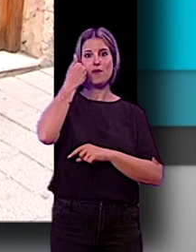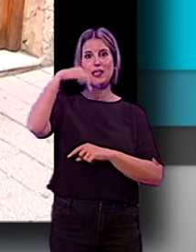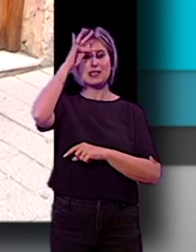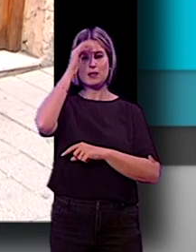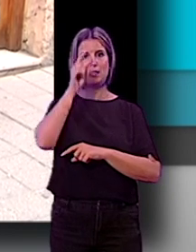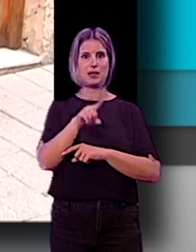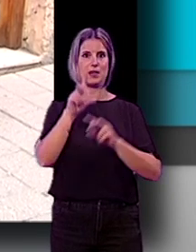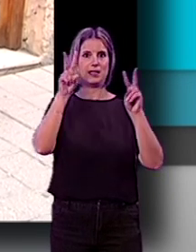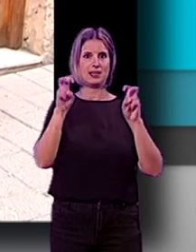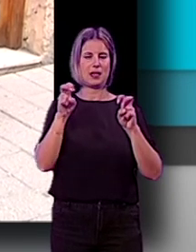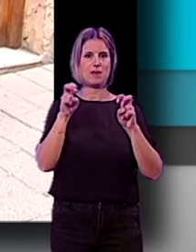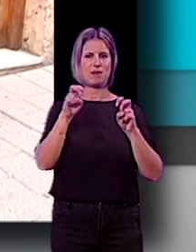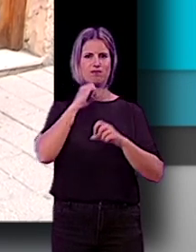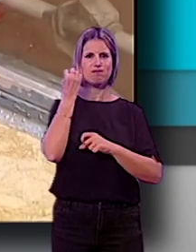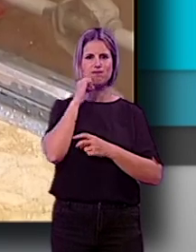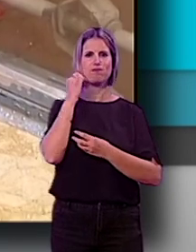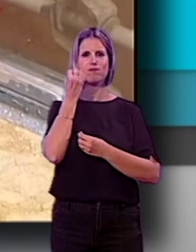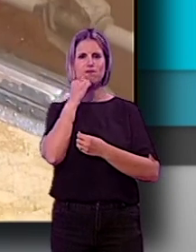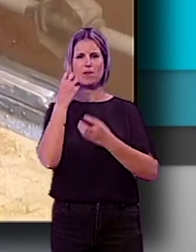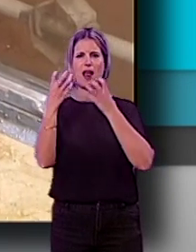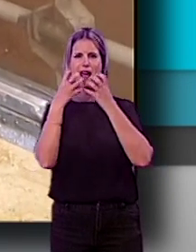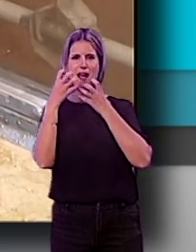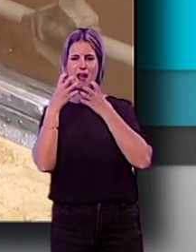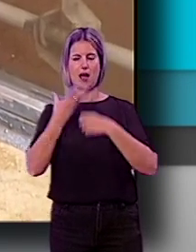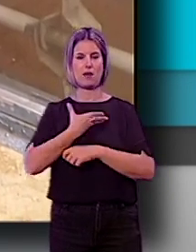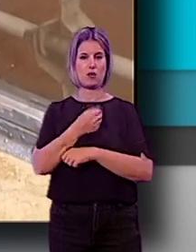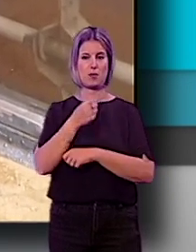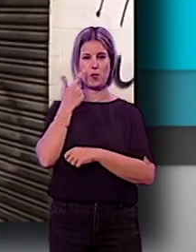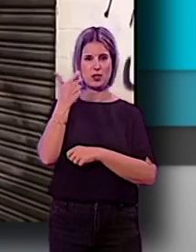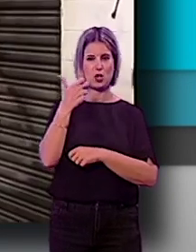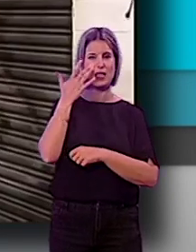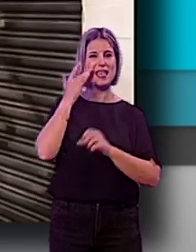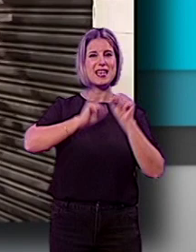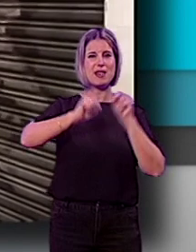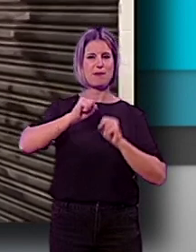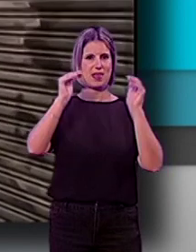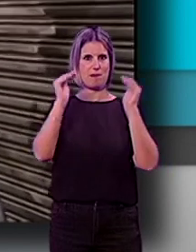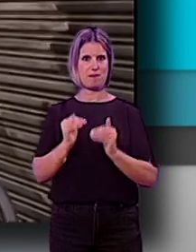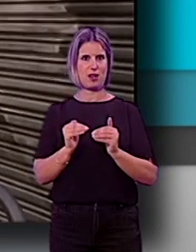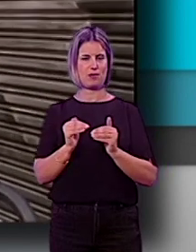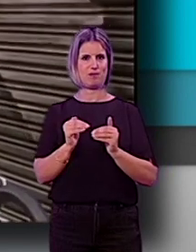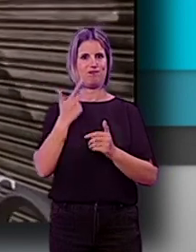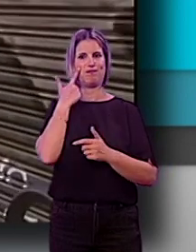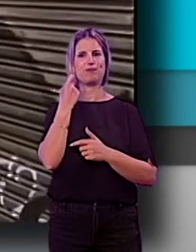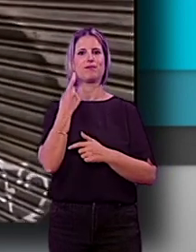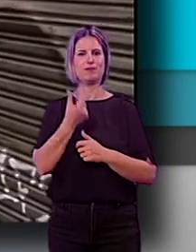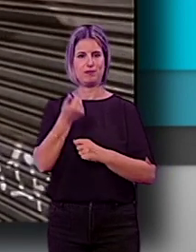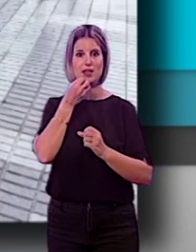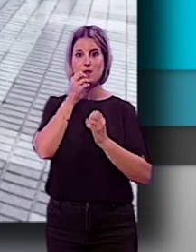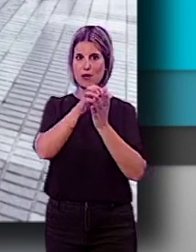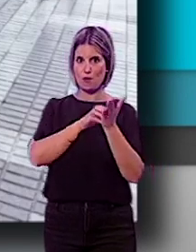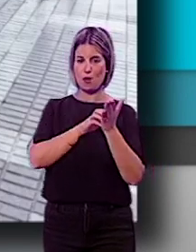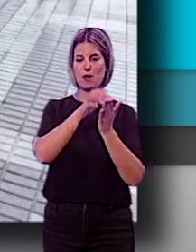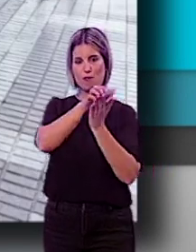semana en cuanto al aumento de reclamaciones al ayuntamiento por falta de limpieza en la ciudad según se desprende de los informes presentados